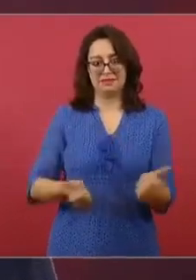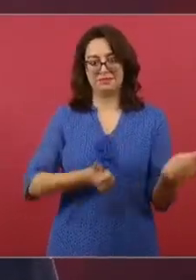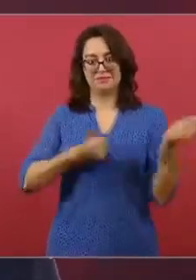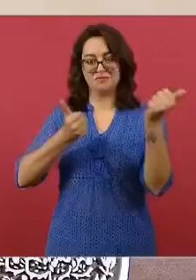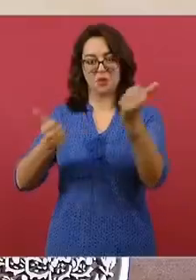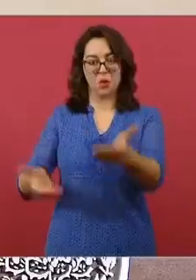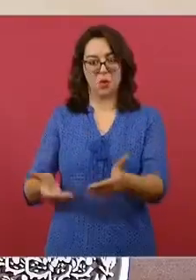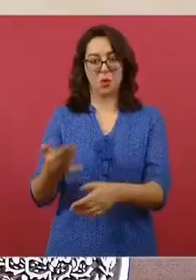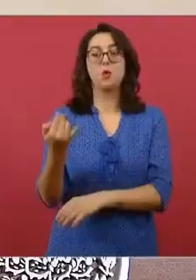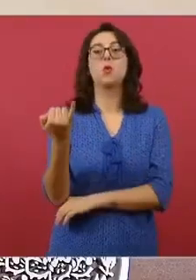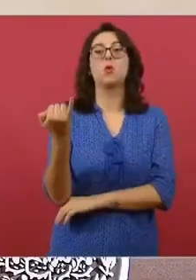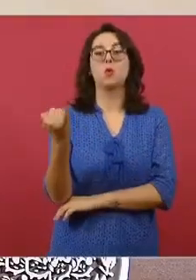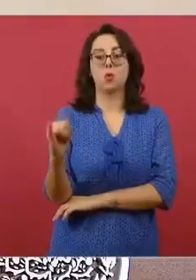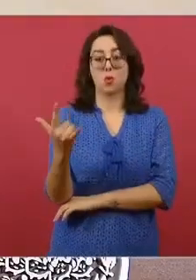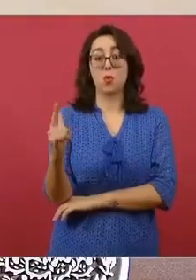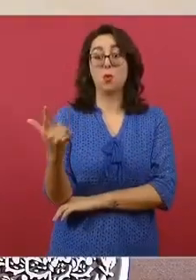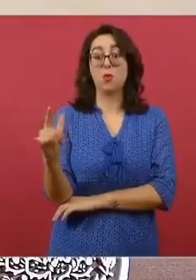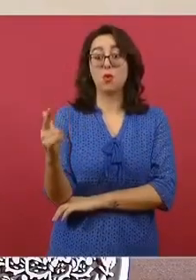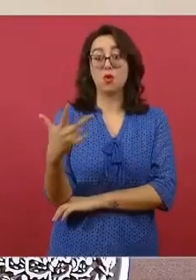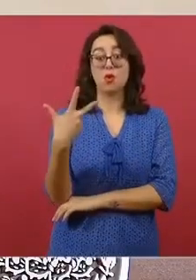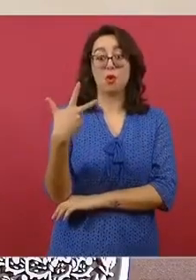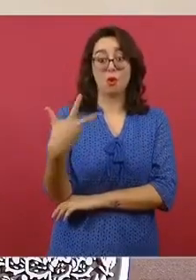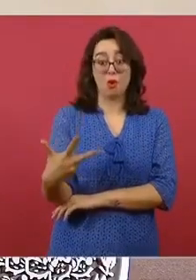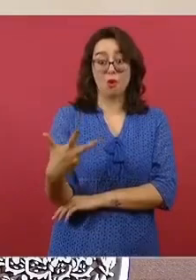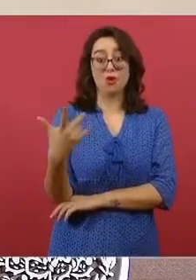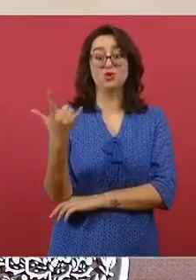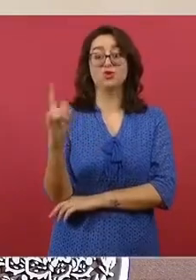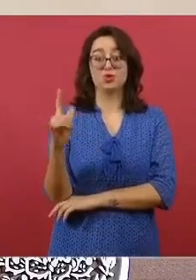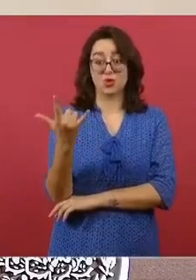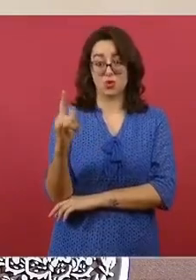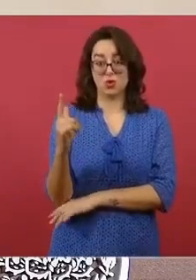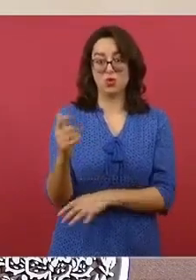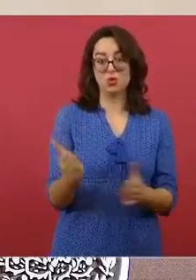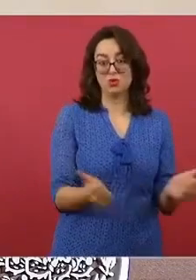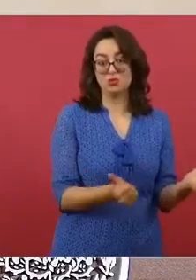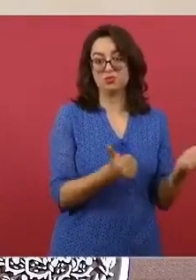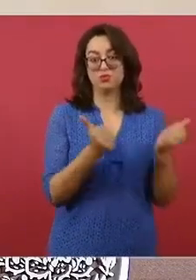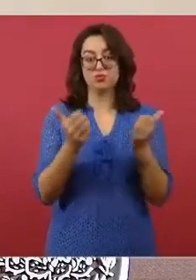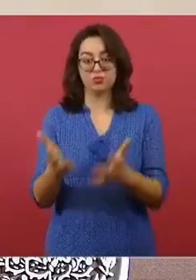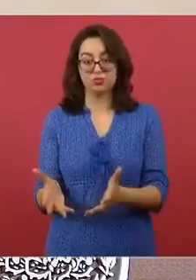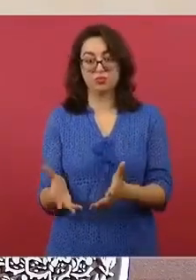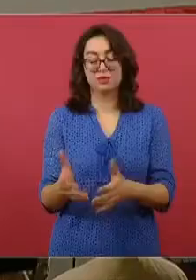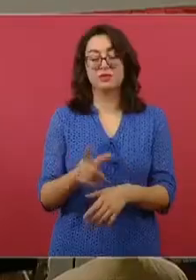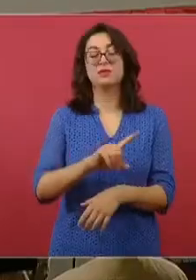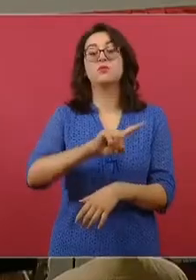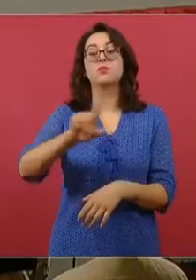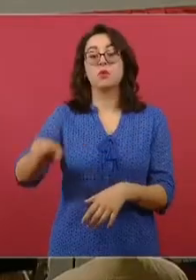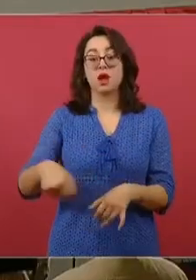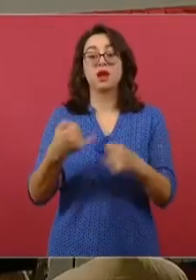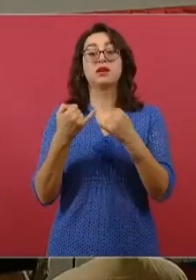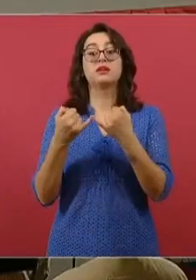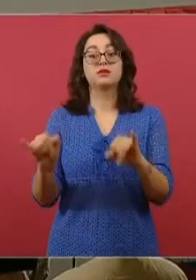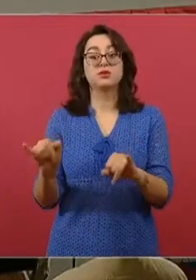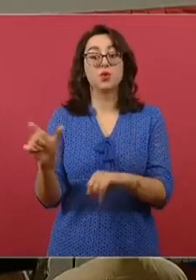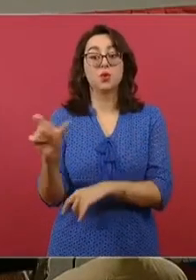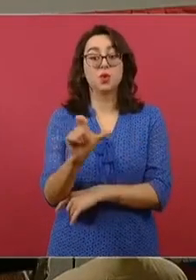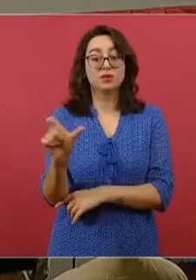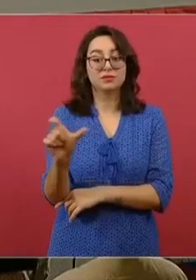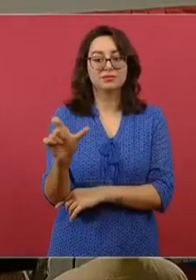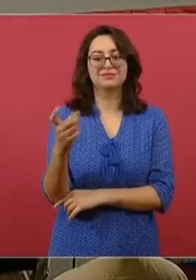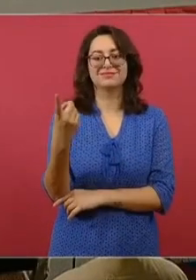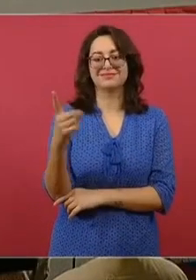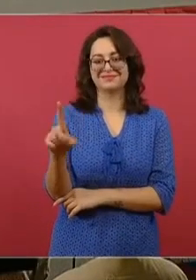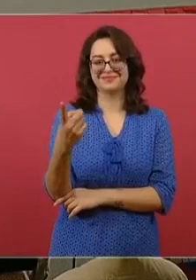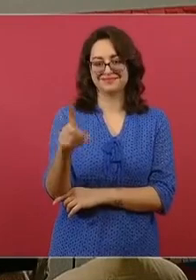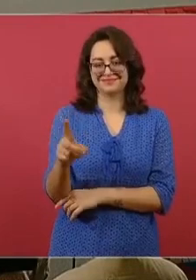julio llega el primer tren a Cancún, a las cocheras de Cancún, y la inauguración del Tren Maya es diciembre del